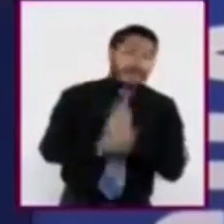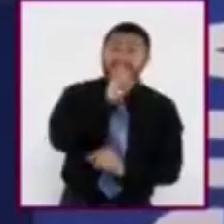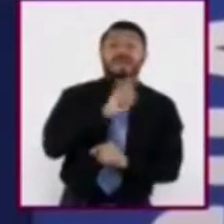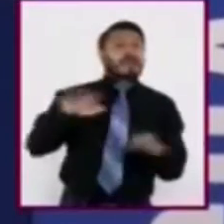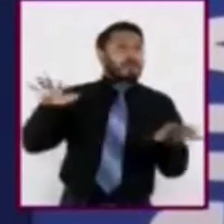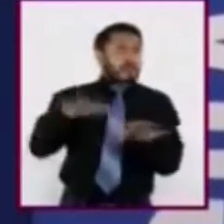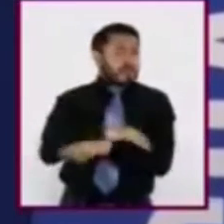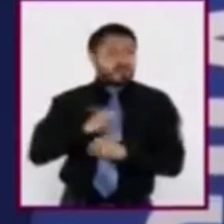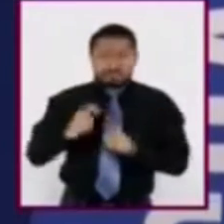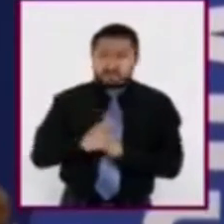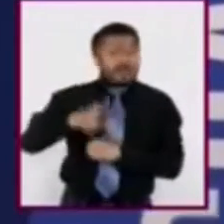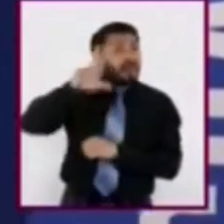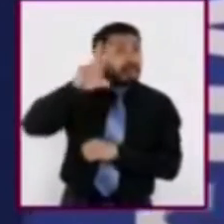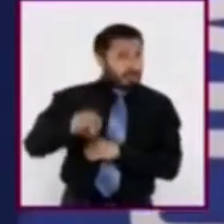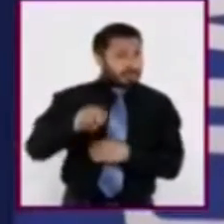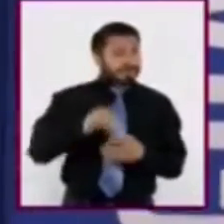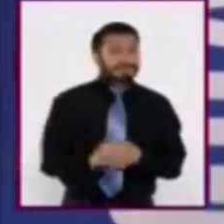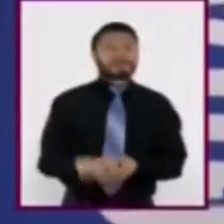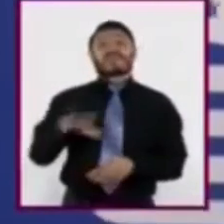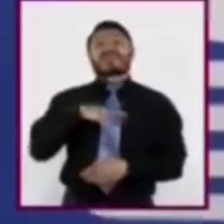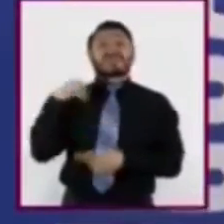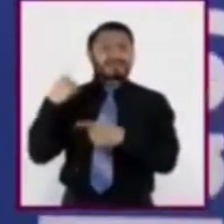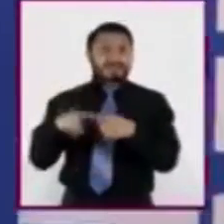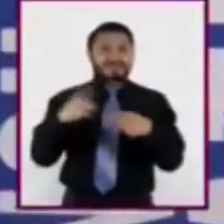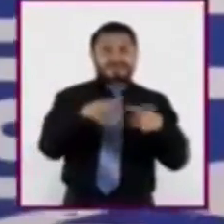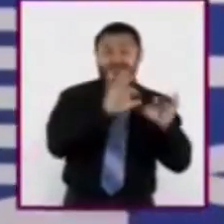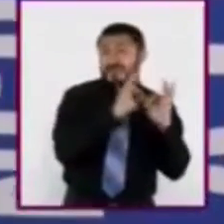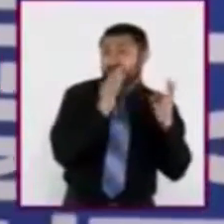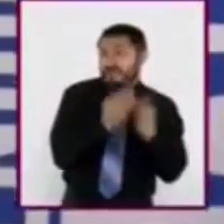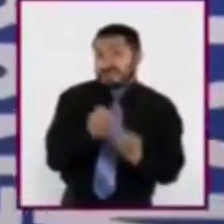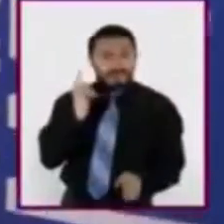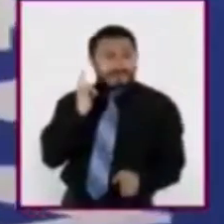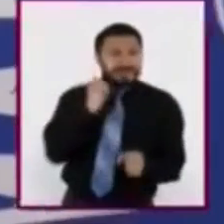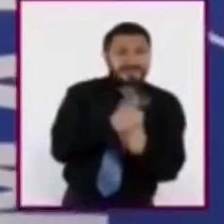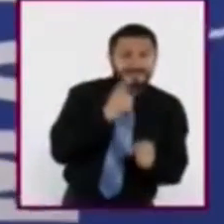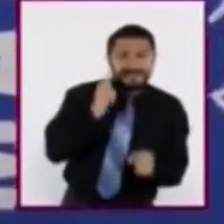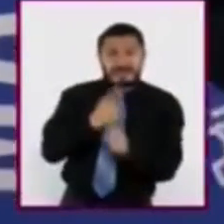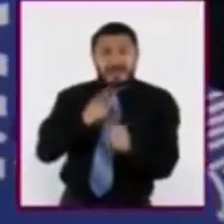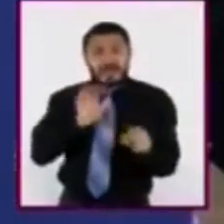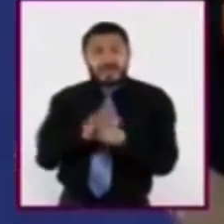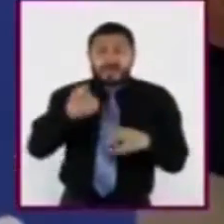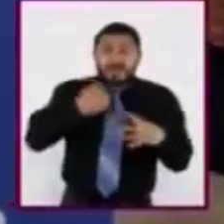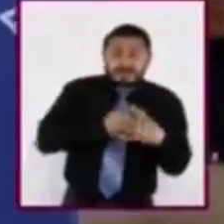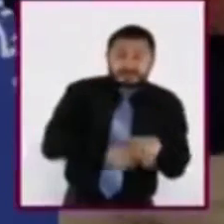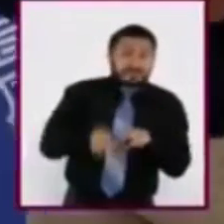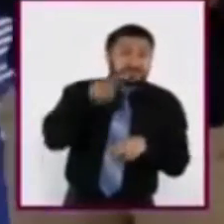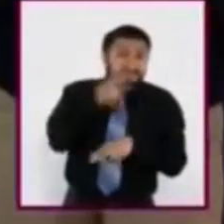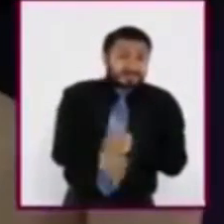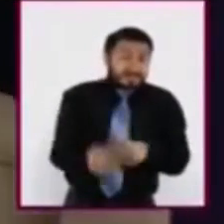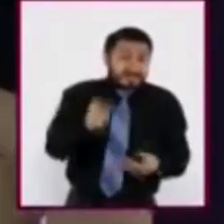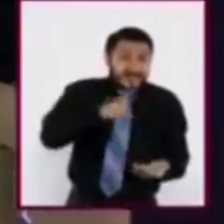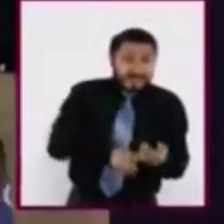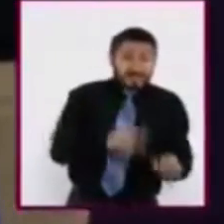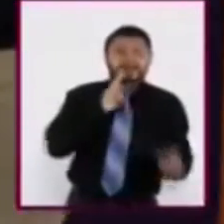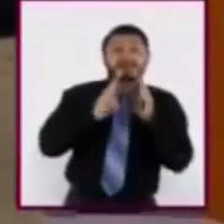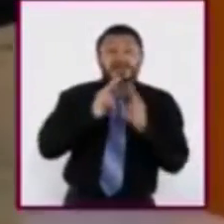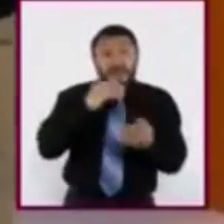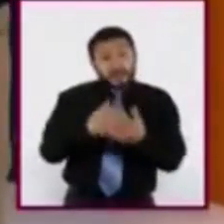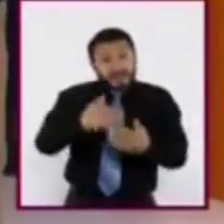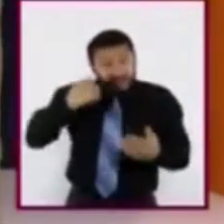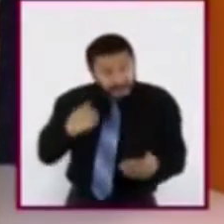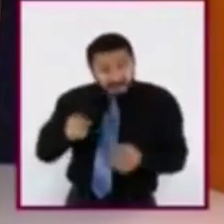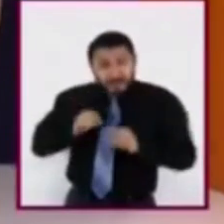Y hay diversas formas y medios para obtener información sobre el origen y veracidad de las noticias antes de difundirlas.